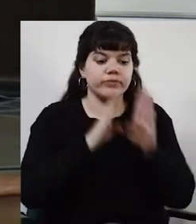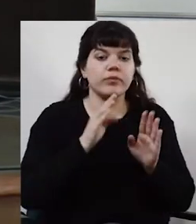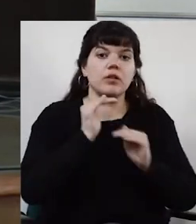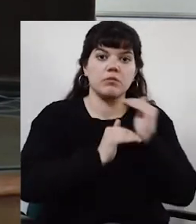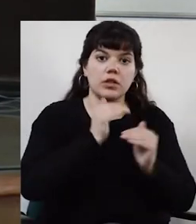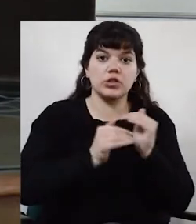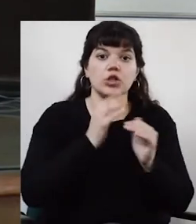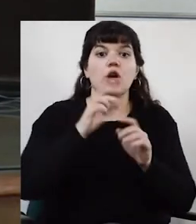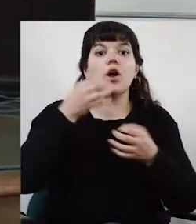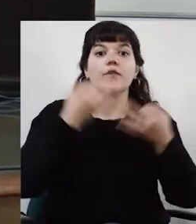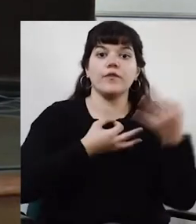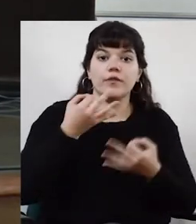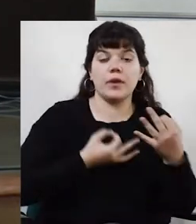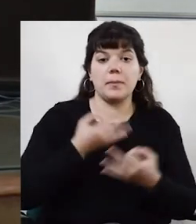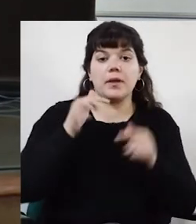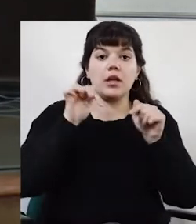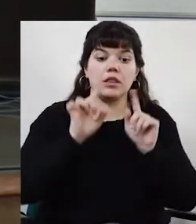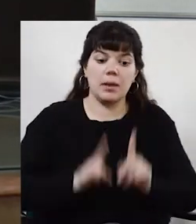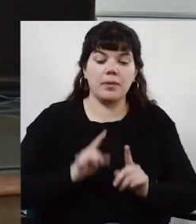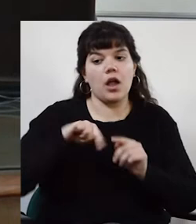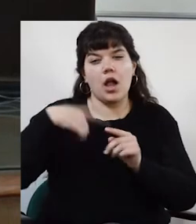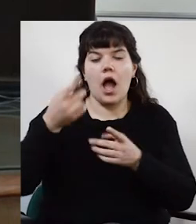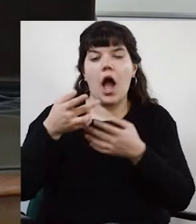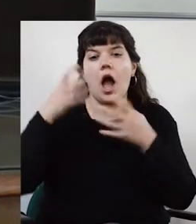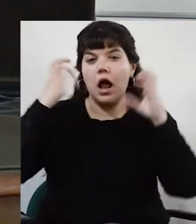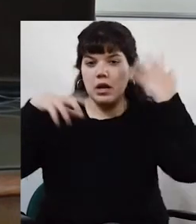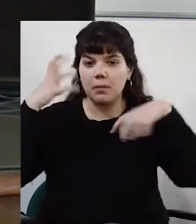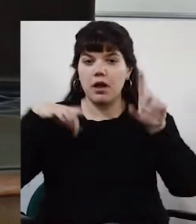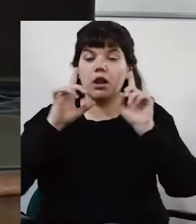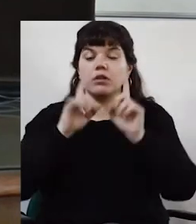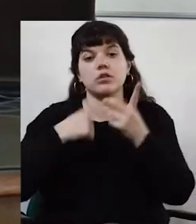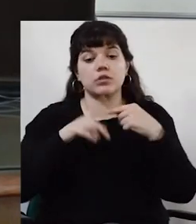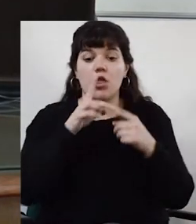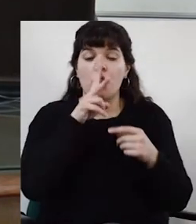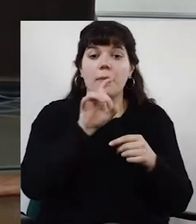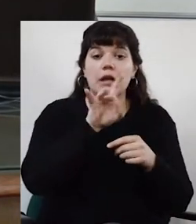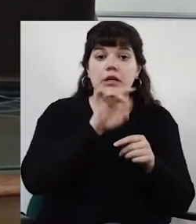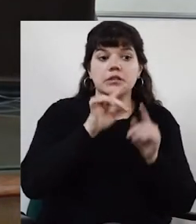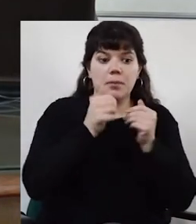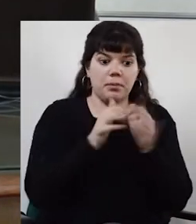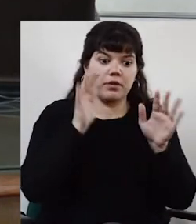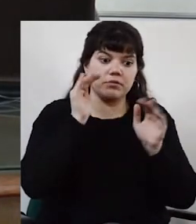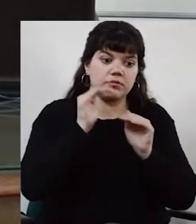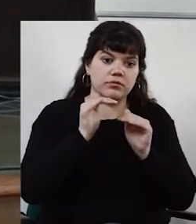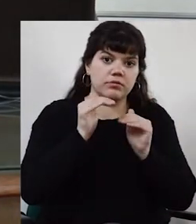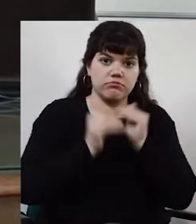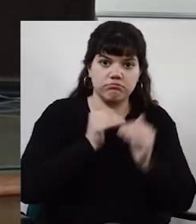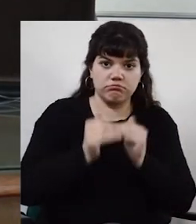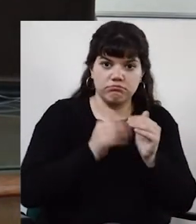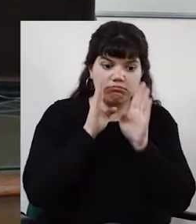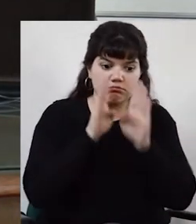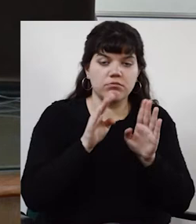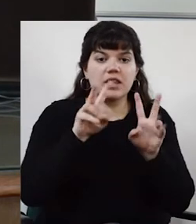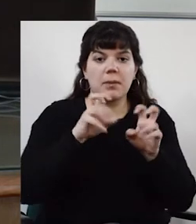de bioquímica y la biología molecular de parásitos y desde el 2015 está a cargo del pre-rectorado